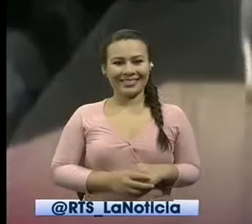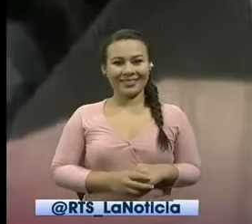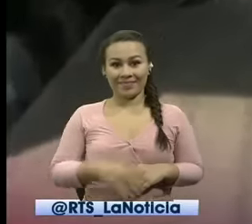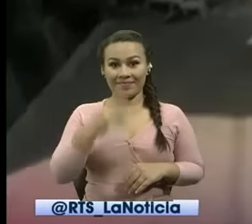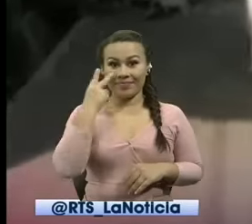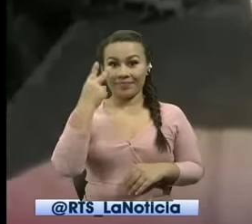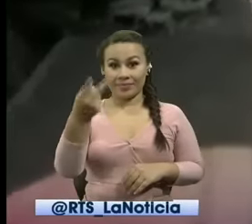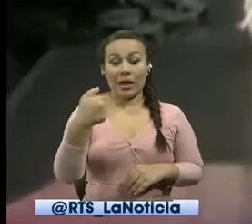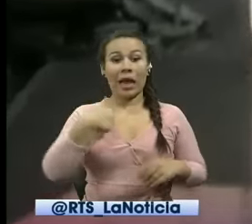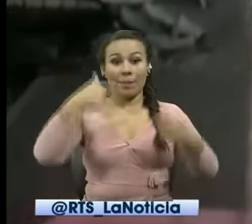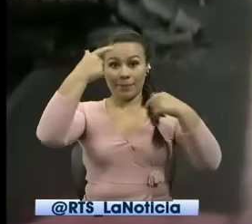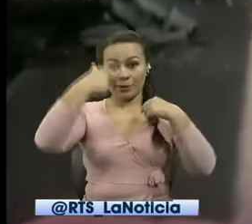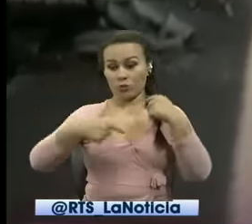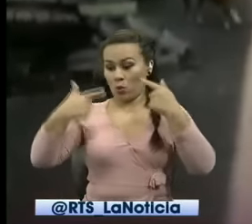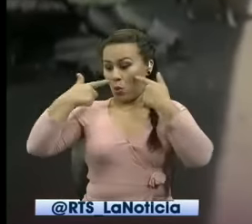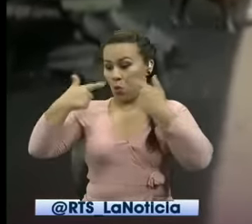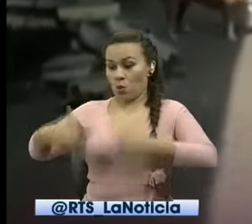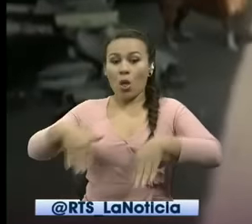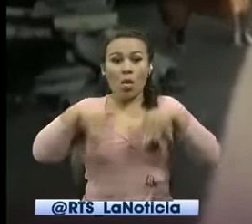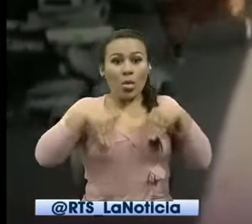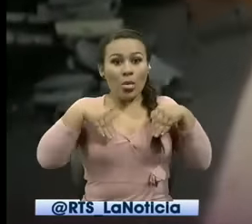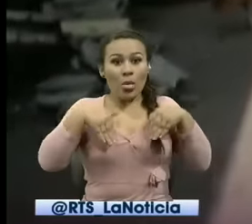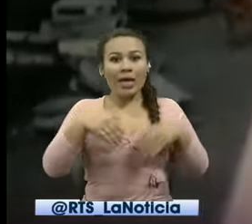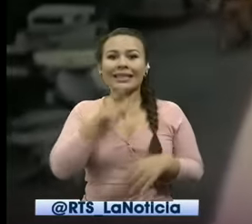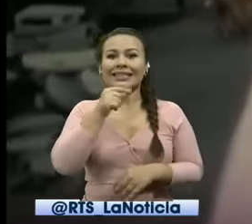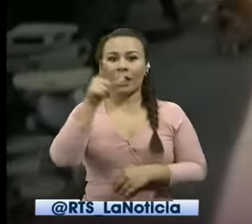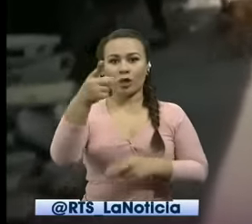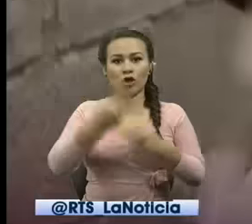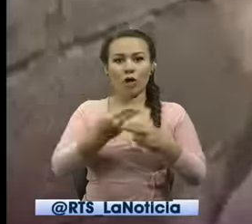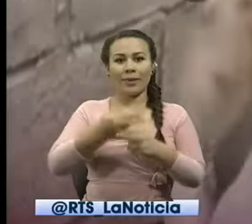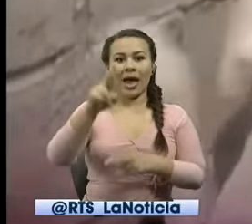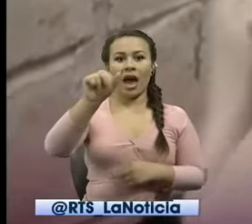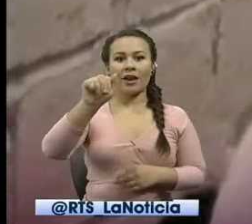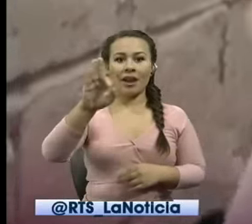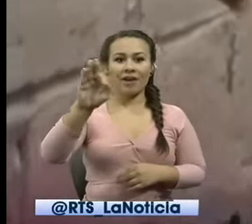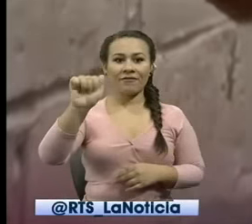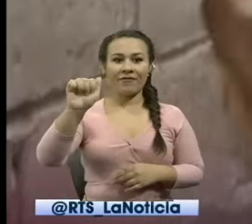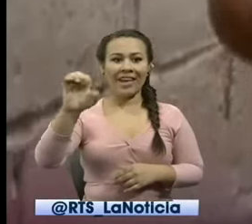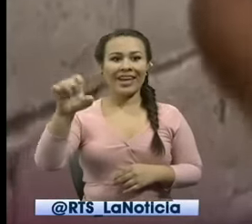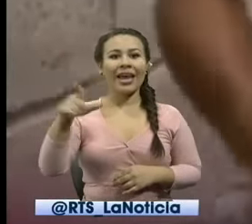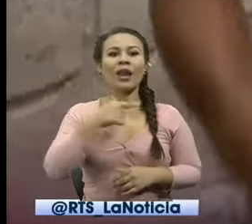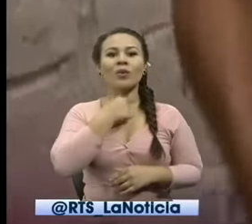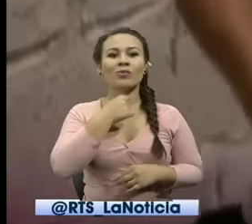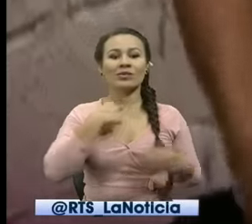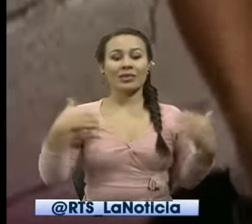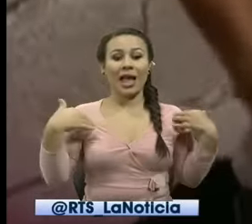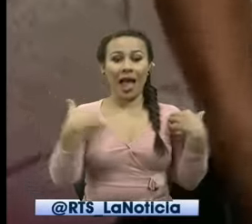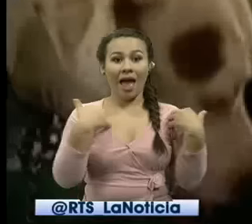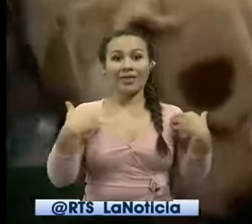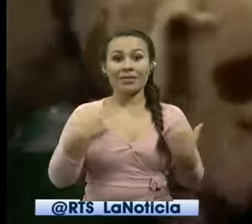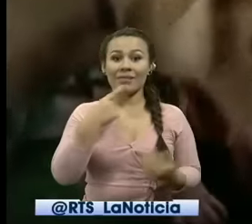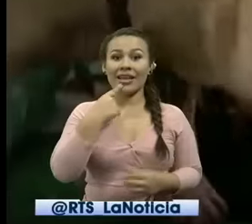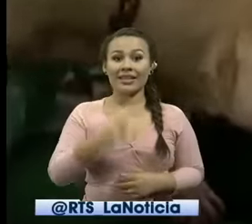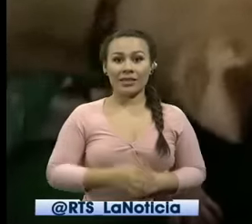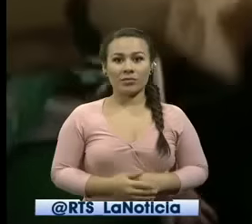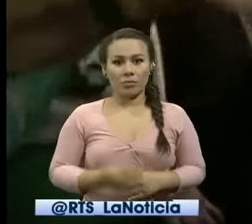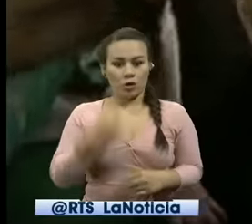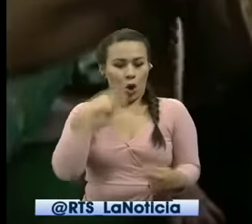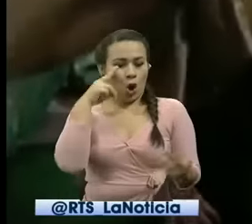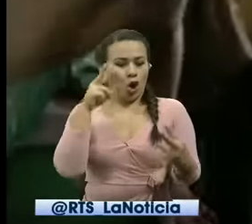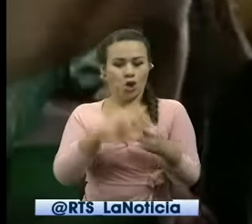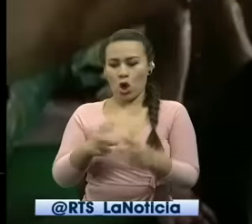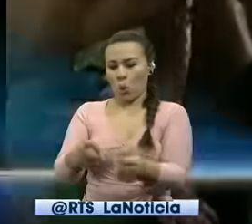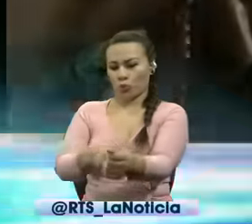ser un cuidador de perros es más que un oficio para Rafael Arana él es amante de los animales y dice no sólo conocer sus